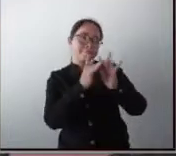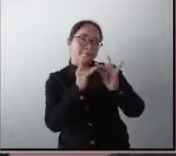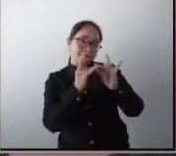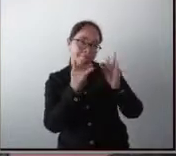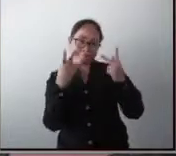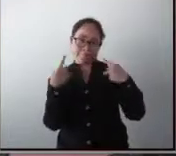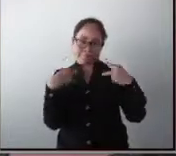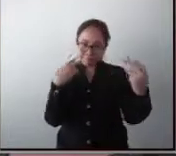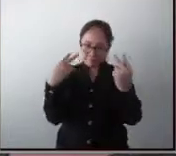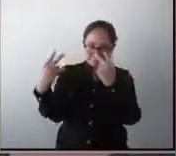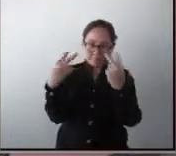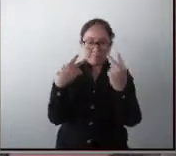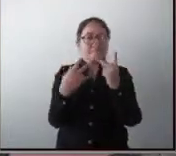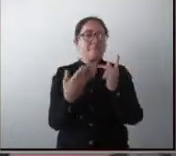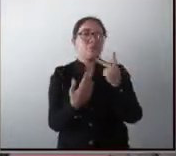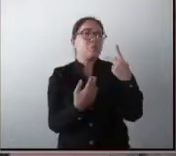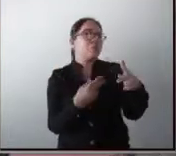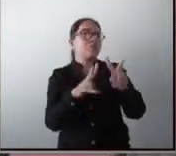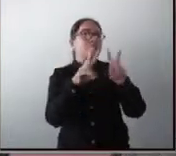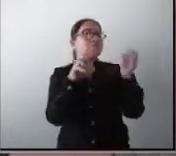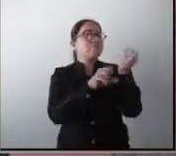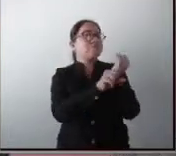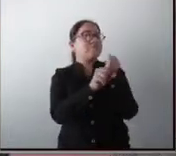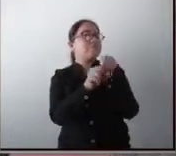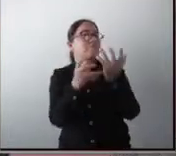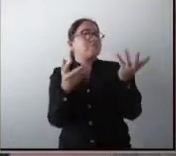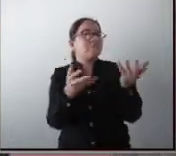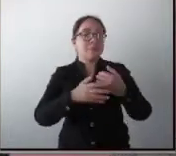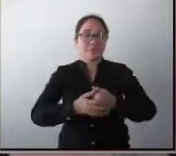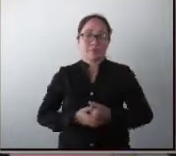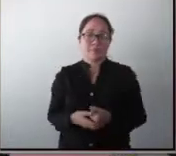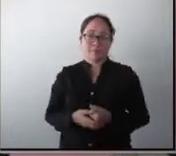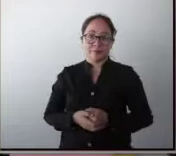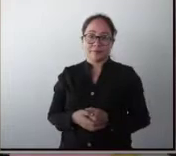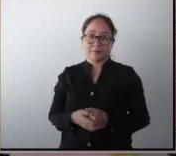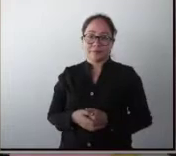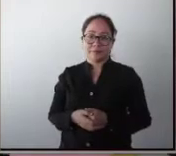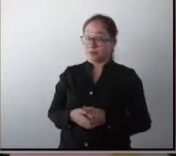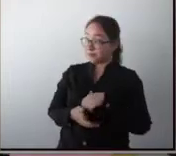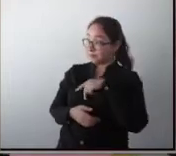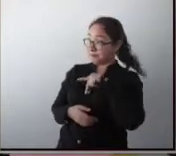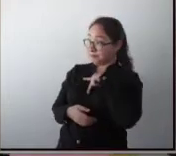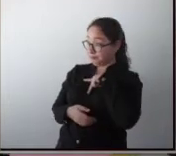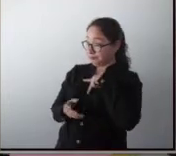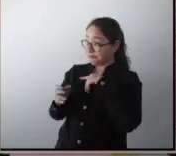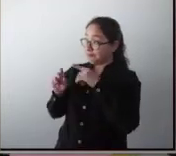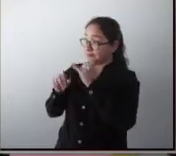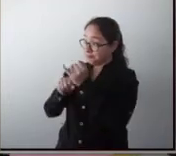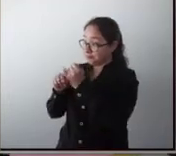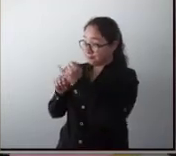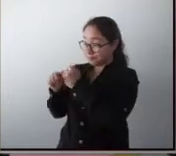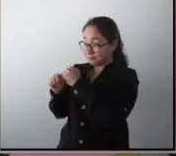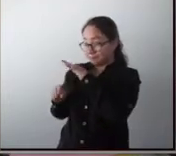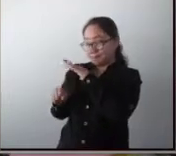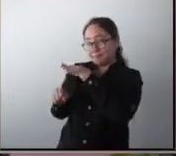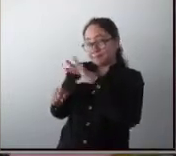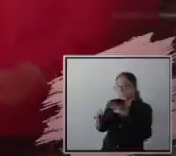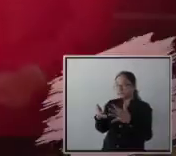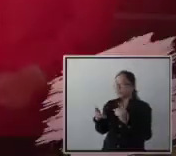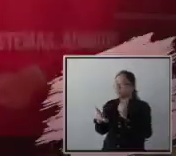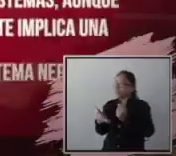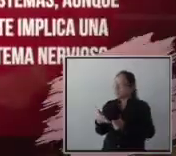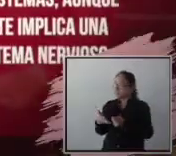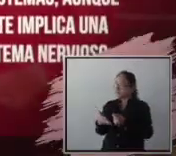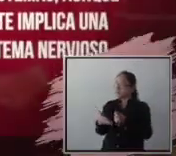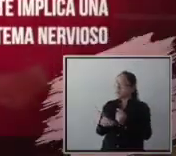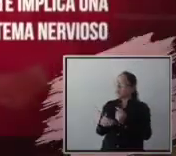personas que nos están viendo, ¿cuál es la línea de investigación que usted lleva? Mi línea de investigación en términos generales es